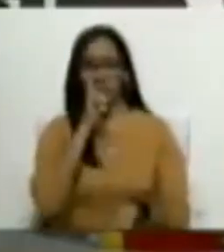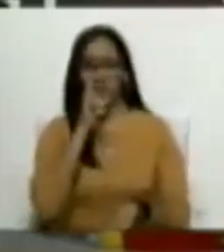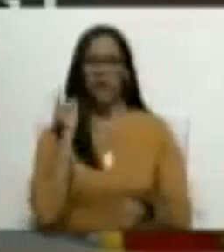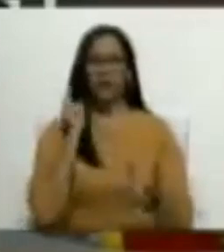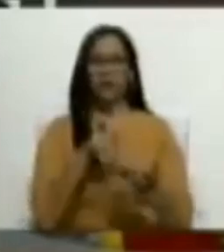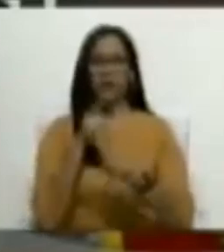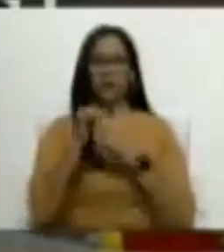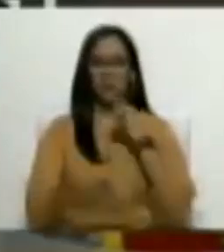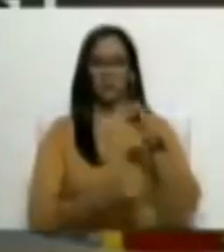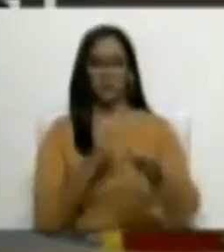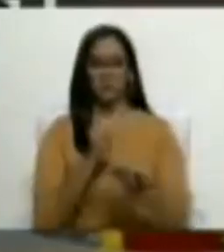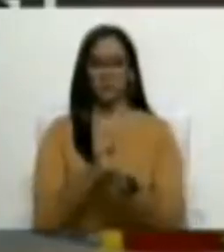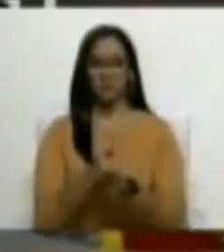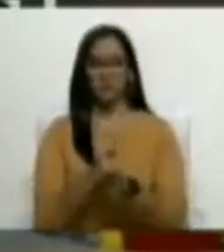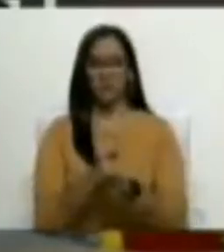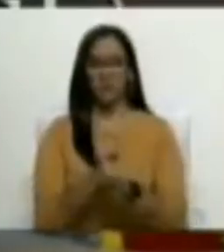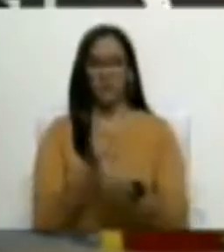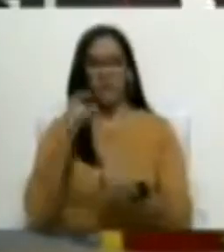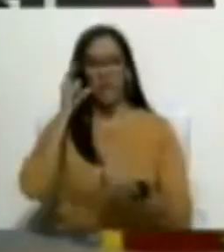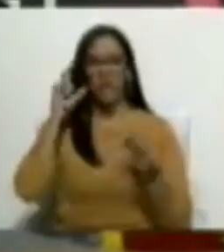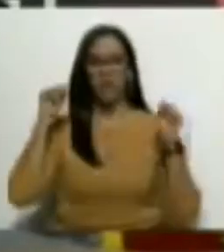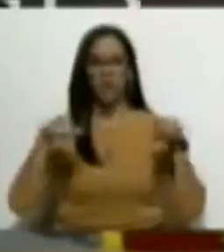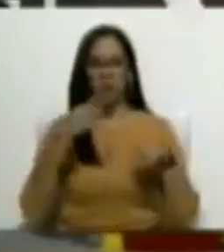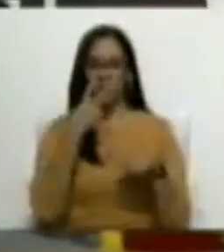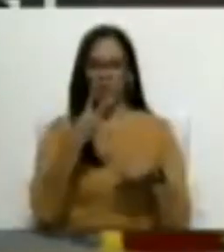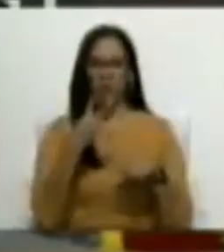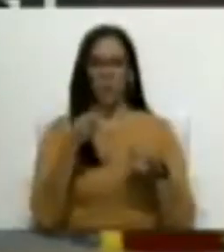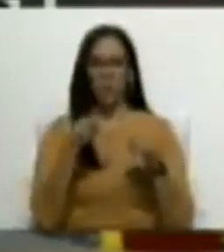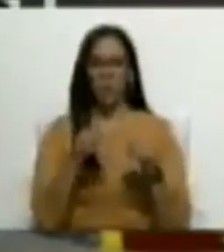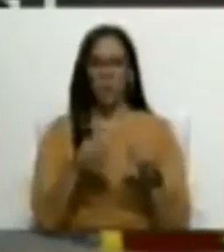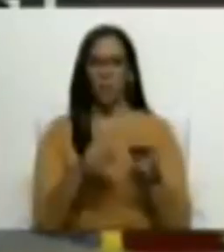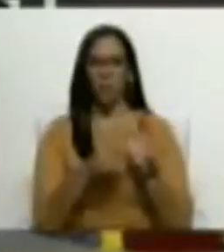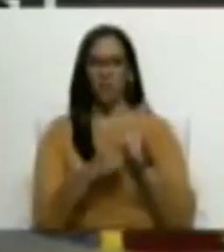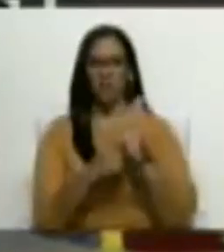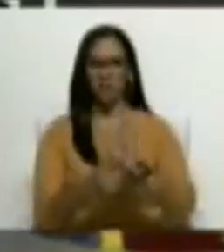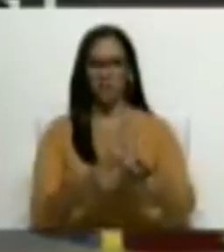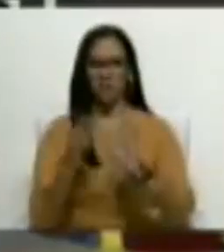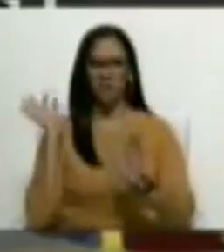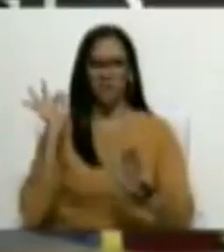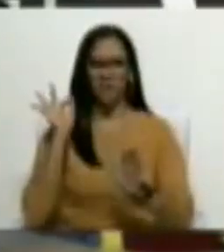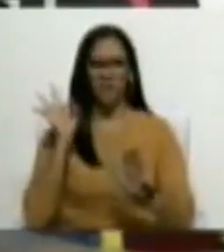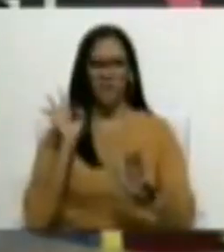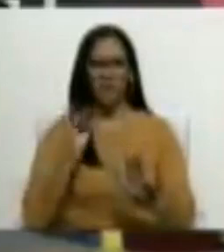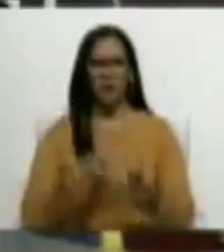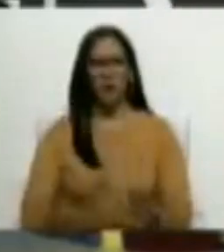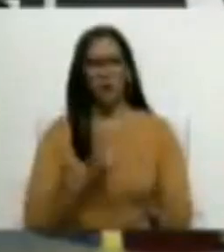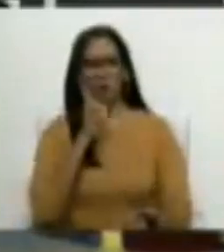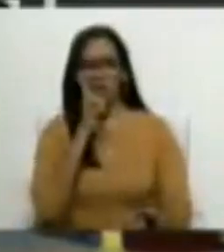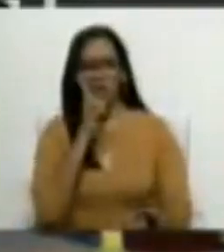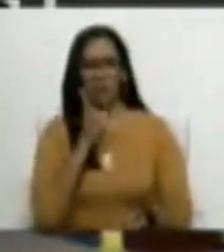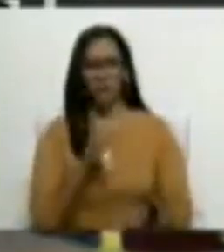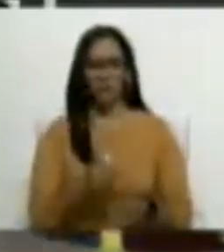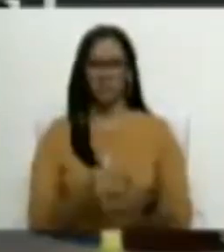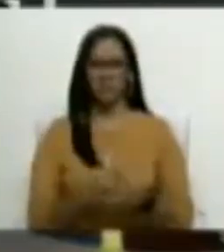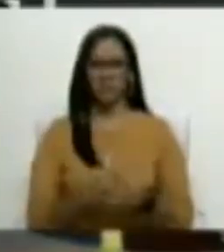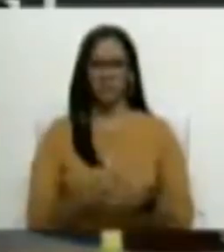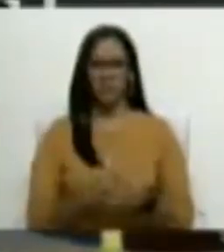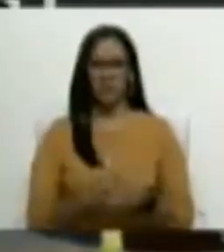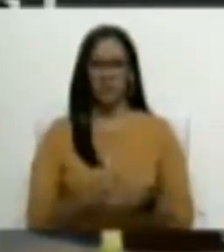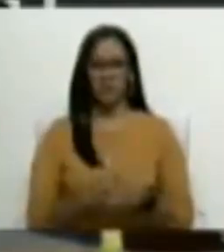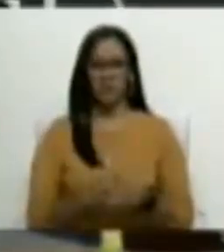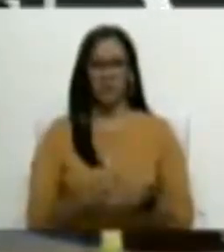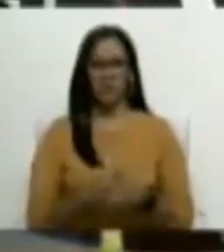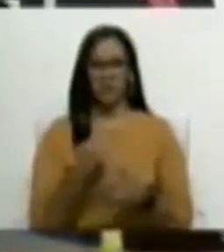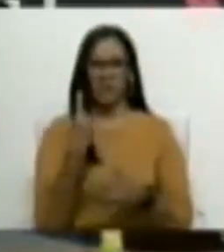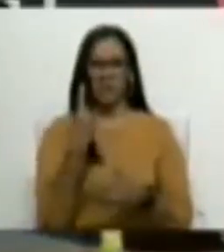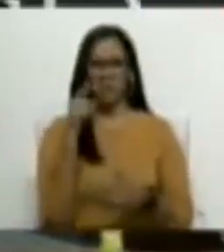el exterior. El día de hoy vimos unas declaraciones infames, infames, de un